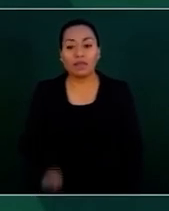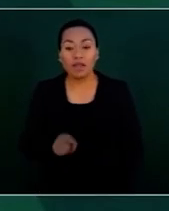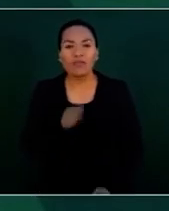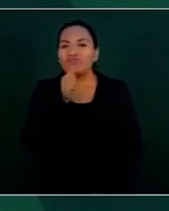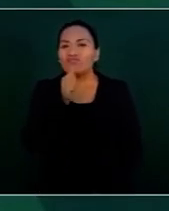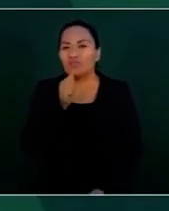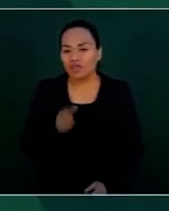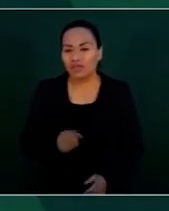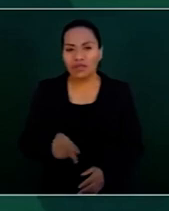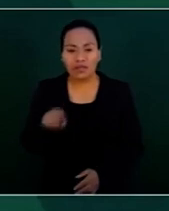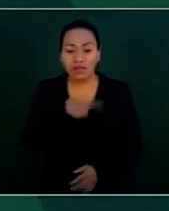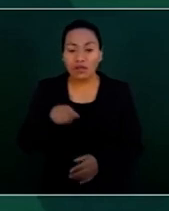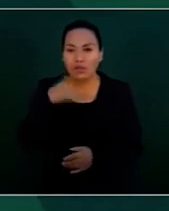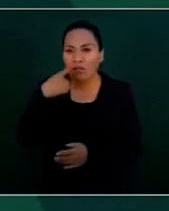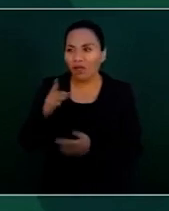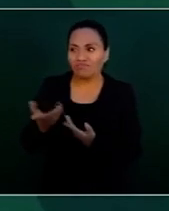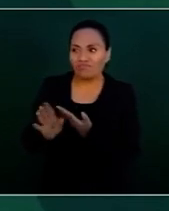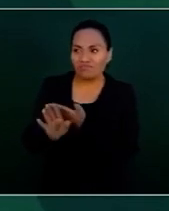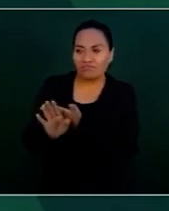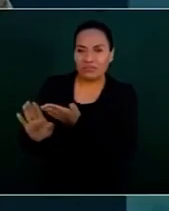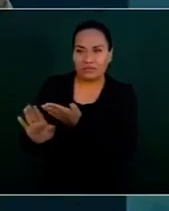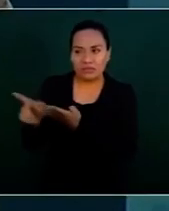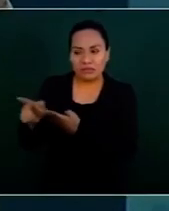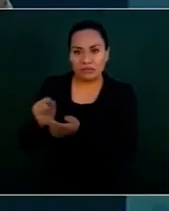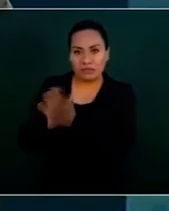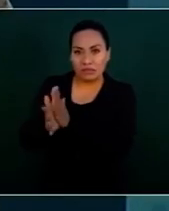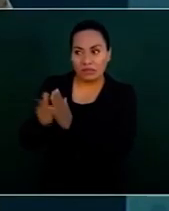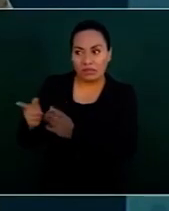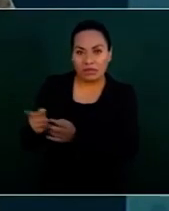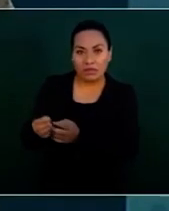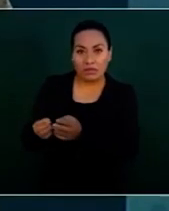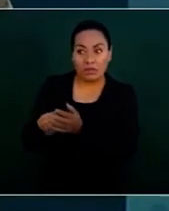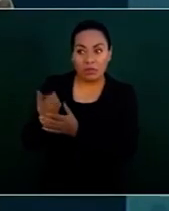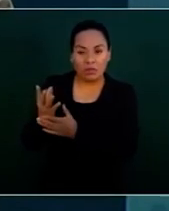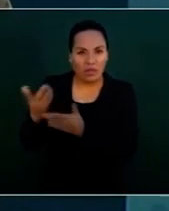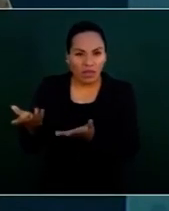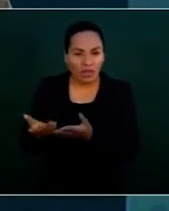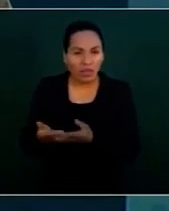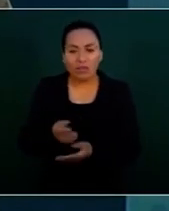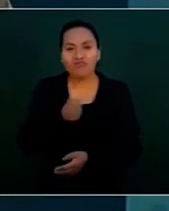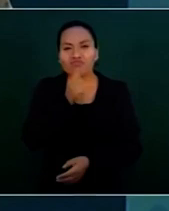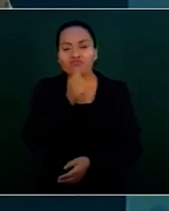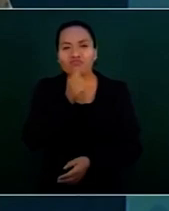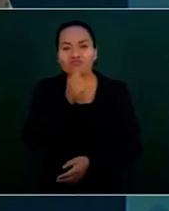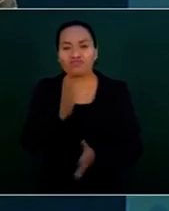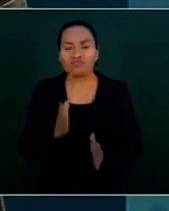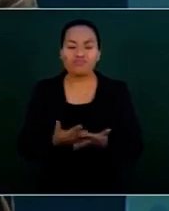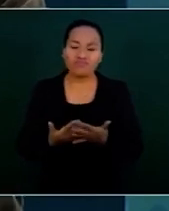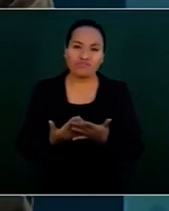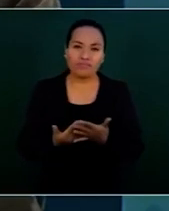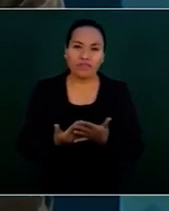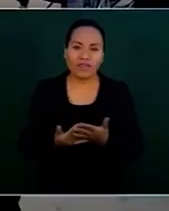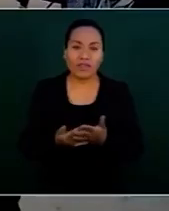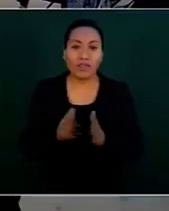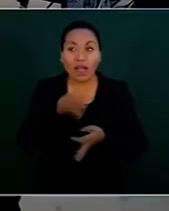para enfrentar esta variante, o no hay información, no se puede decir,